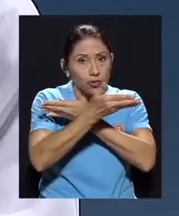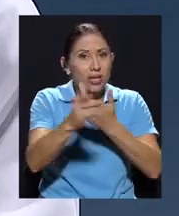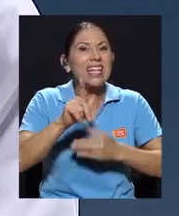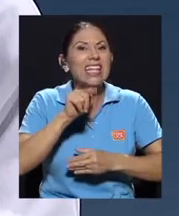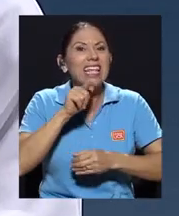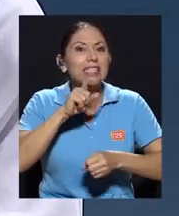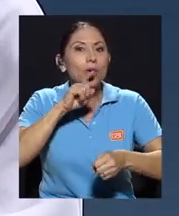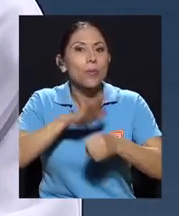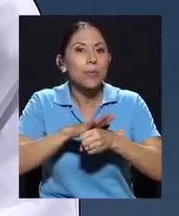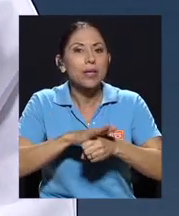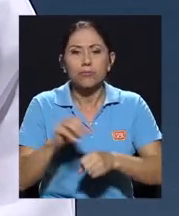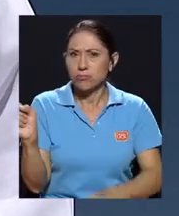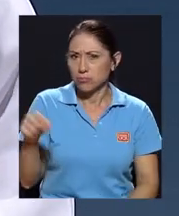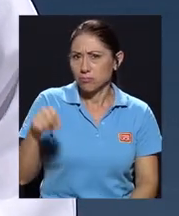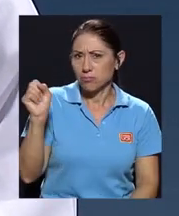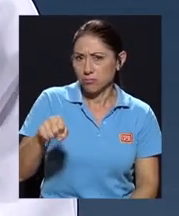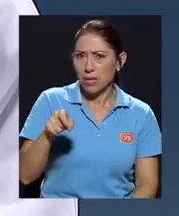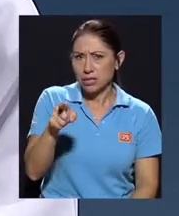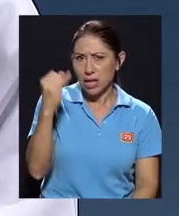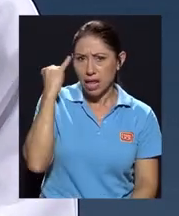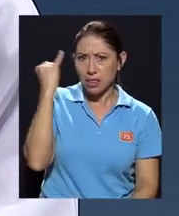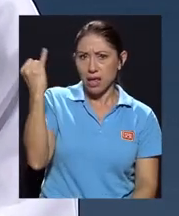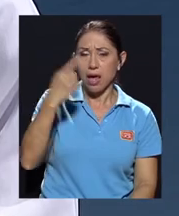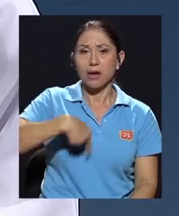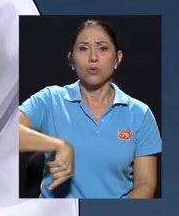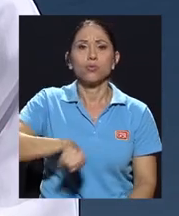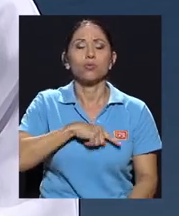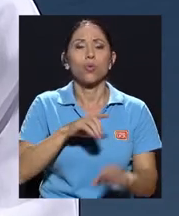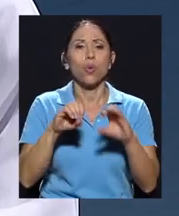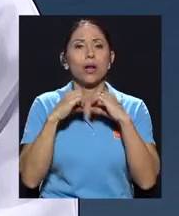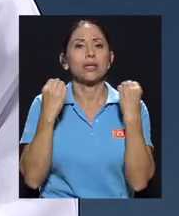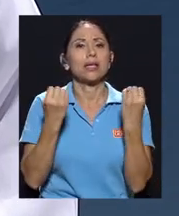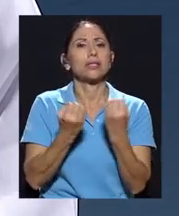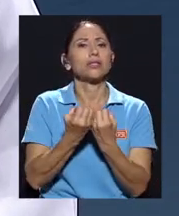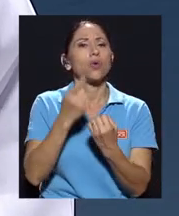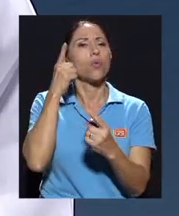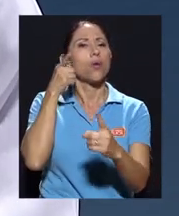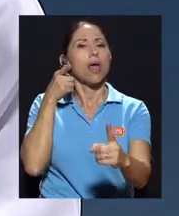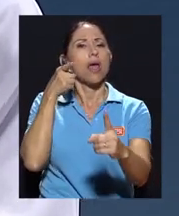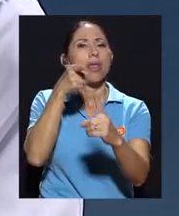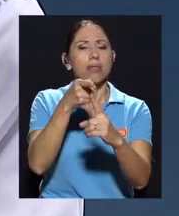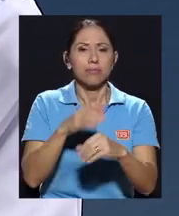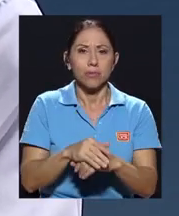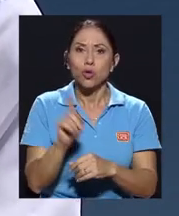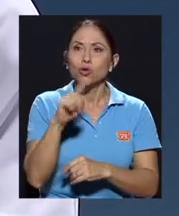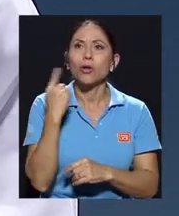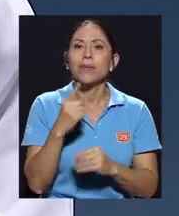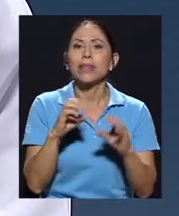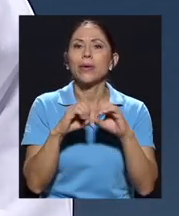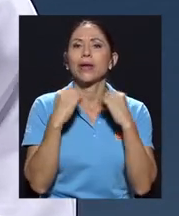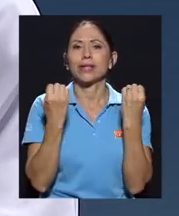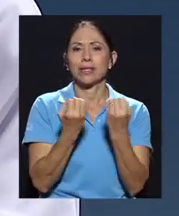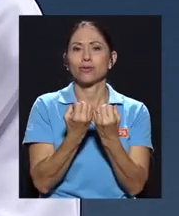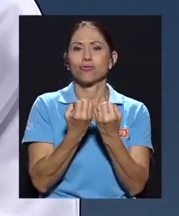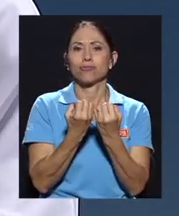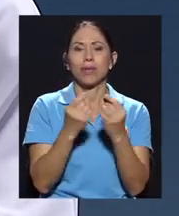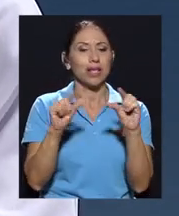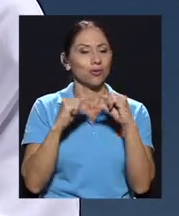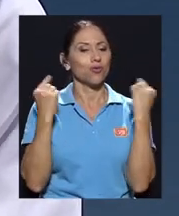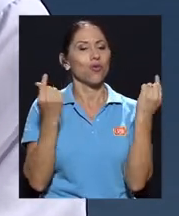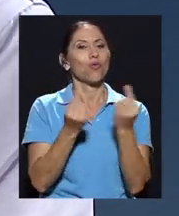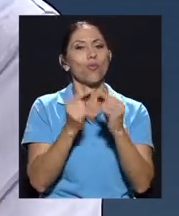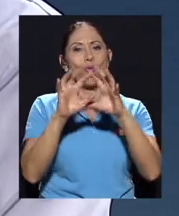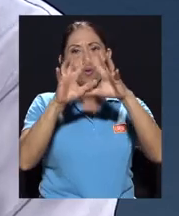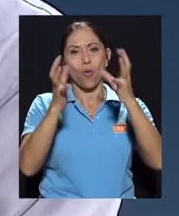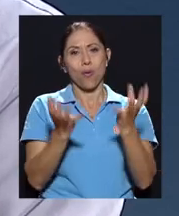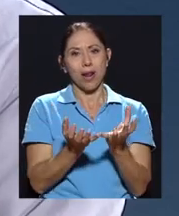Claro, cómo no. De hecho, esa es la idea. Nuestra idea como organización, y más que organización, como movimiento global, porque 3D3 no hay que olvidar